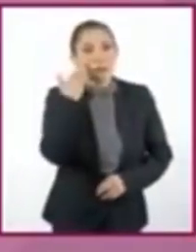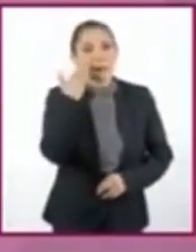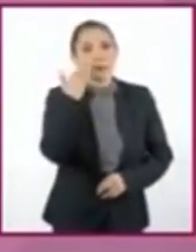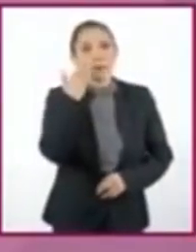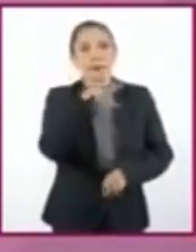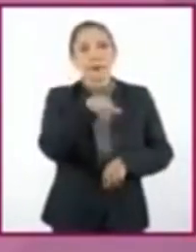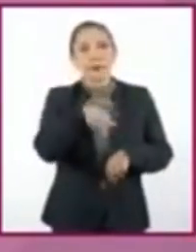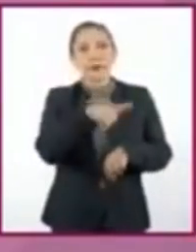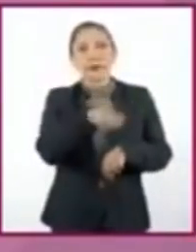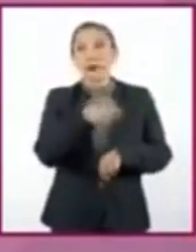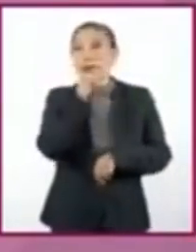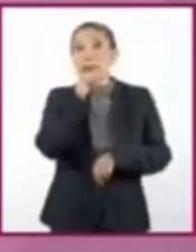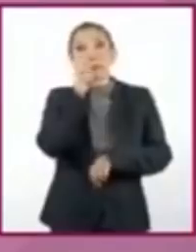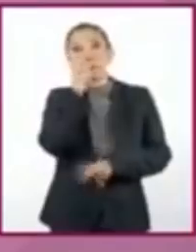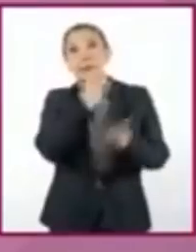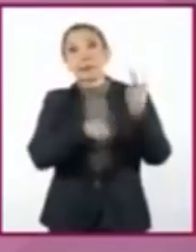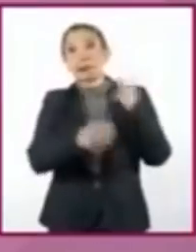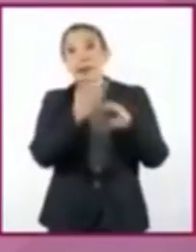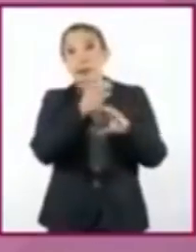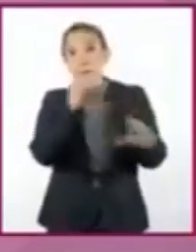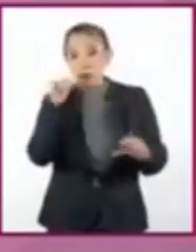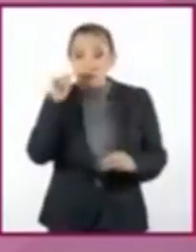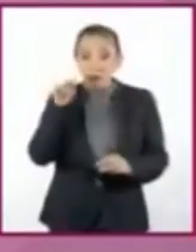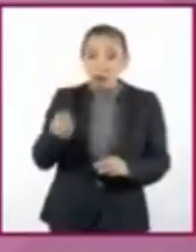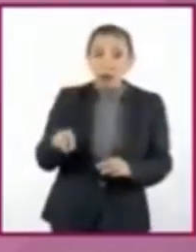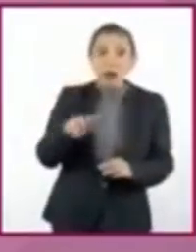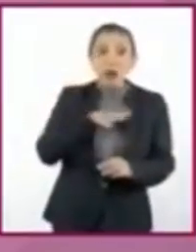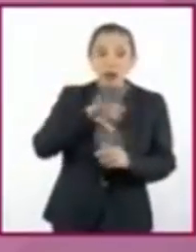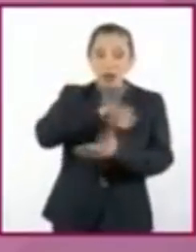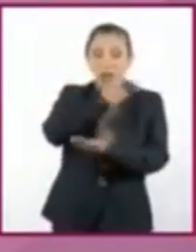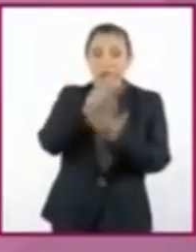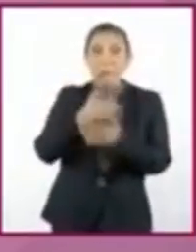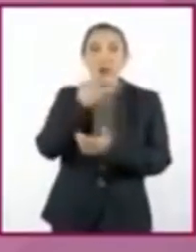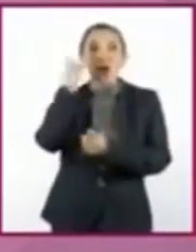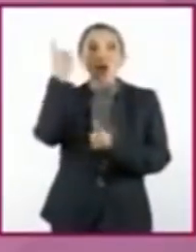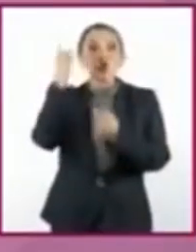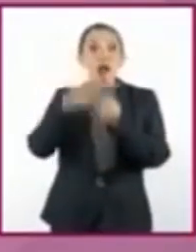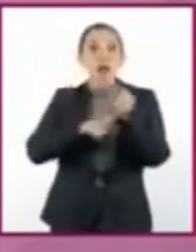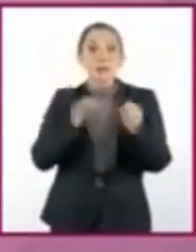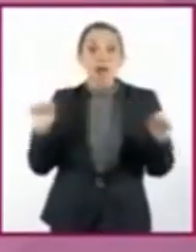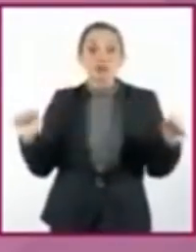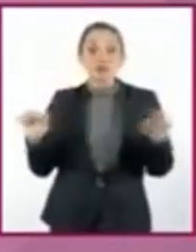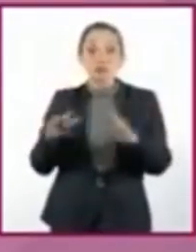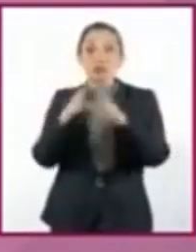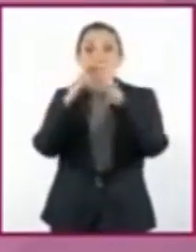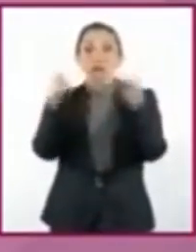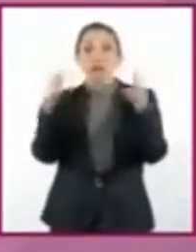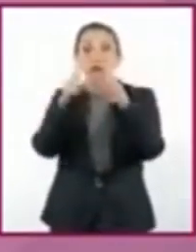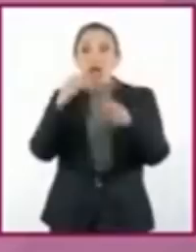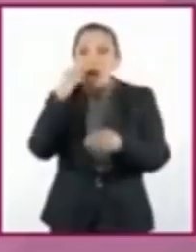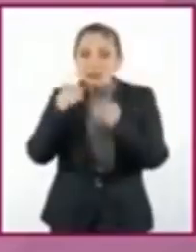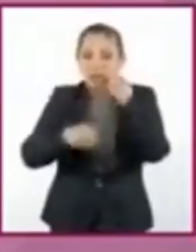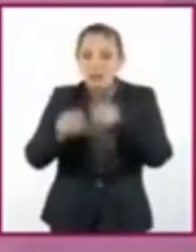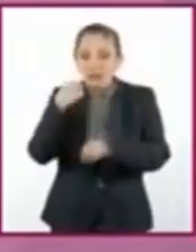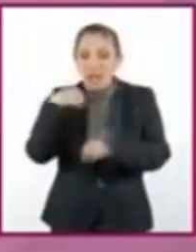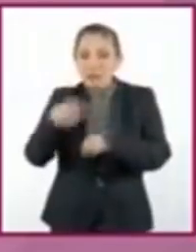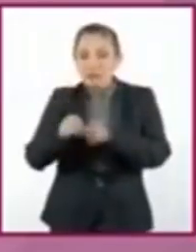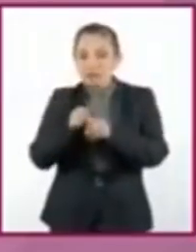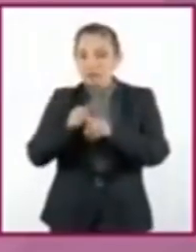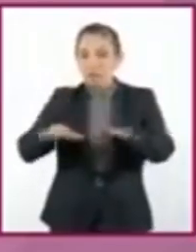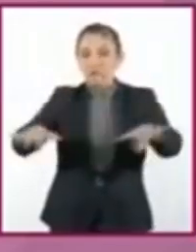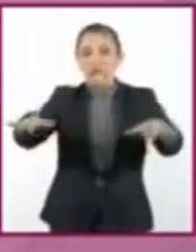horas antes de que llegara el servicio y esto dio la oportunidad de que algunos animales rompieran las bolsas y los residuos